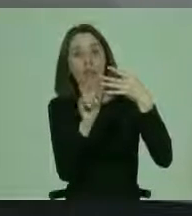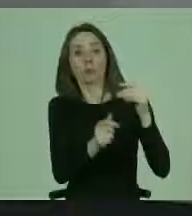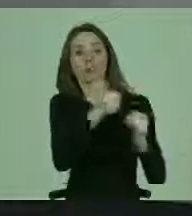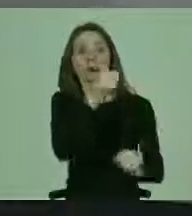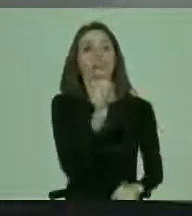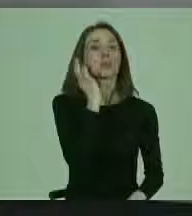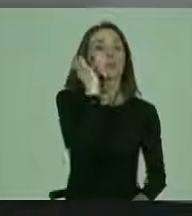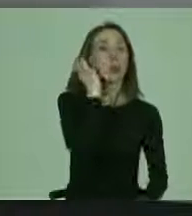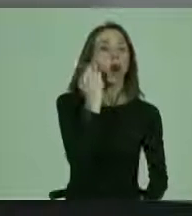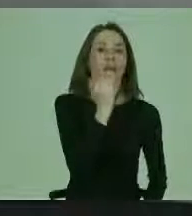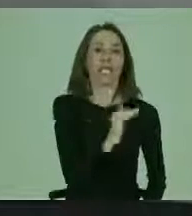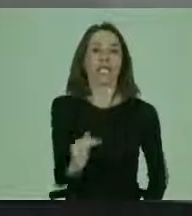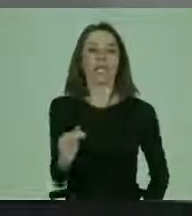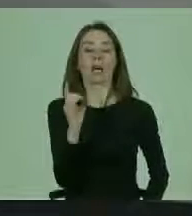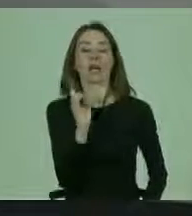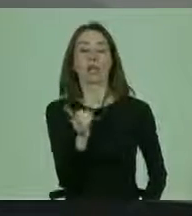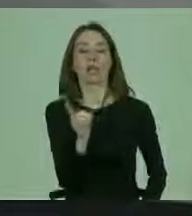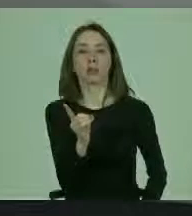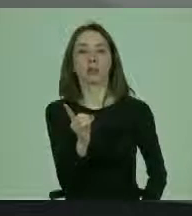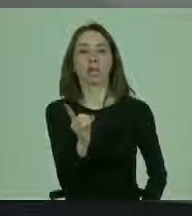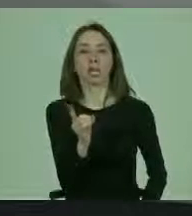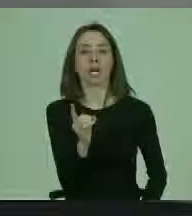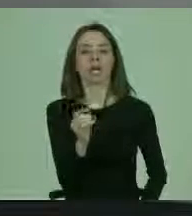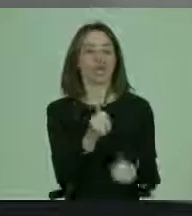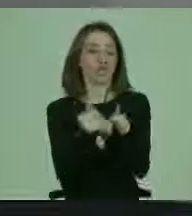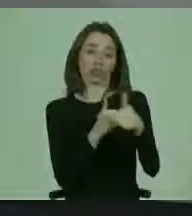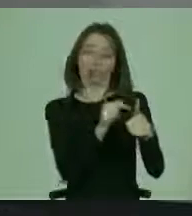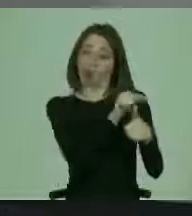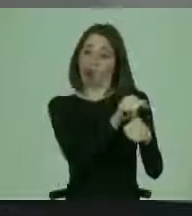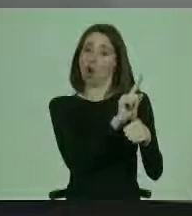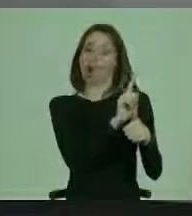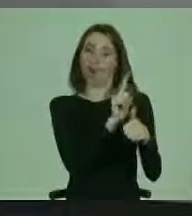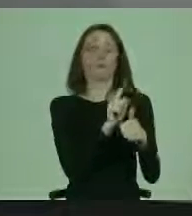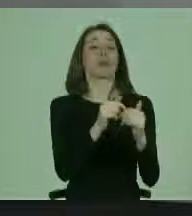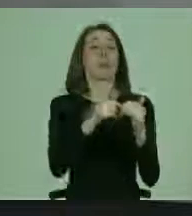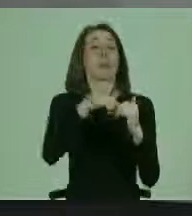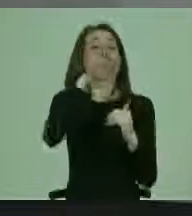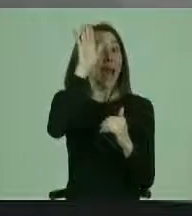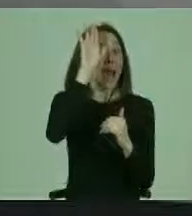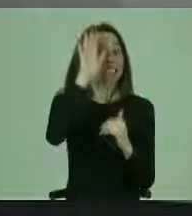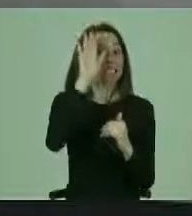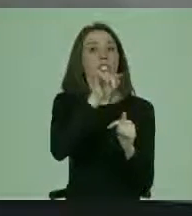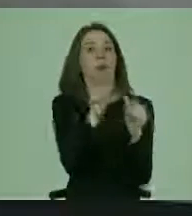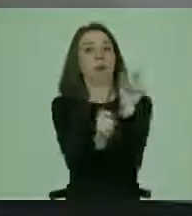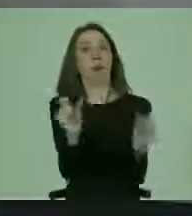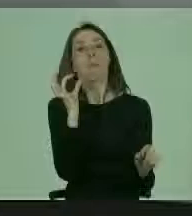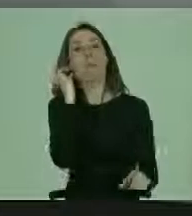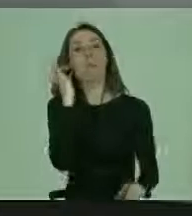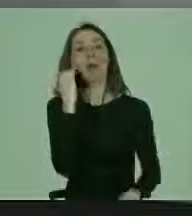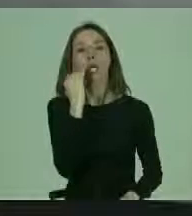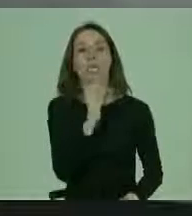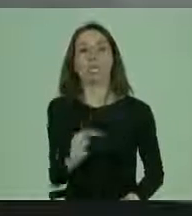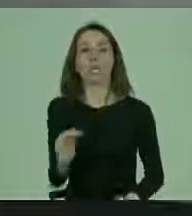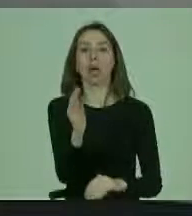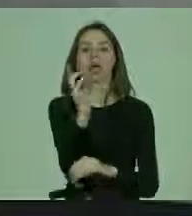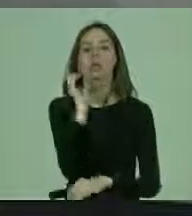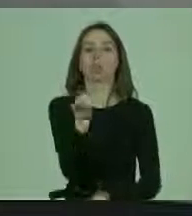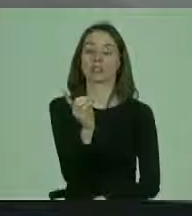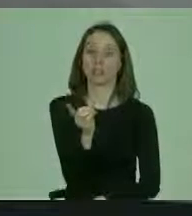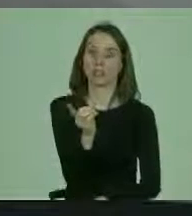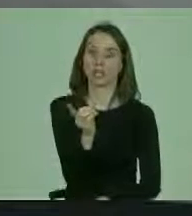mujeres y niñas con discapacidad. No de manera exclusiva, pero en gran parte a mujeres y niñas con discapacidad.